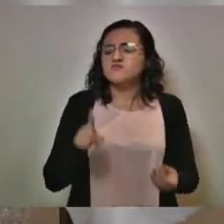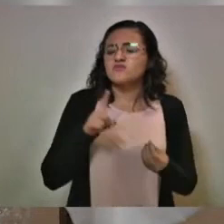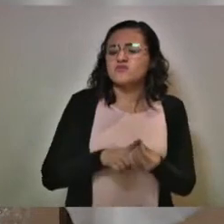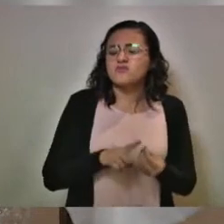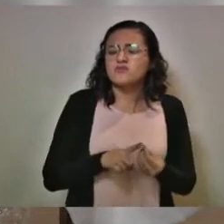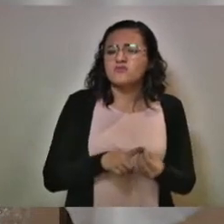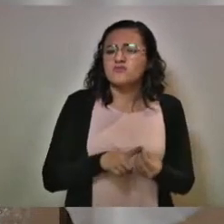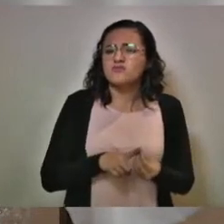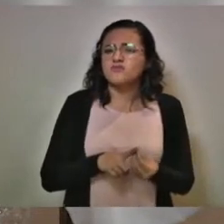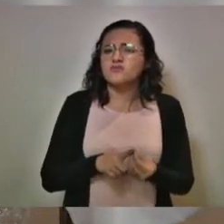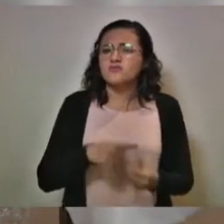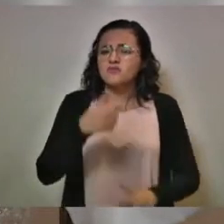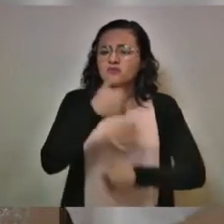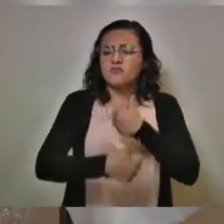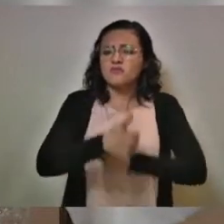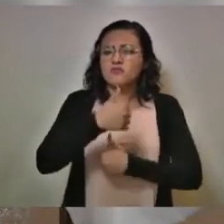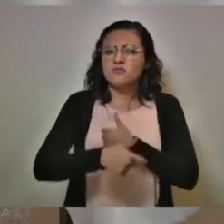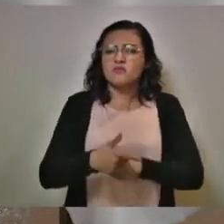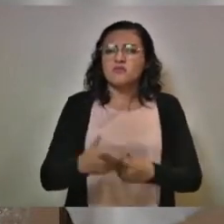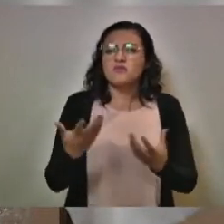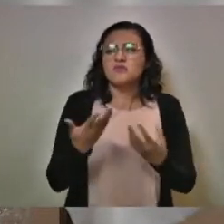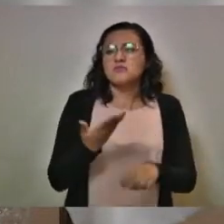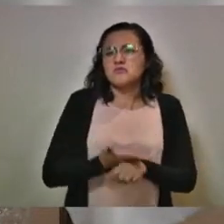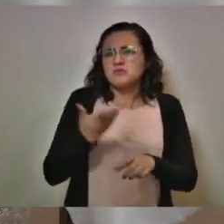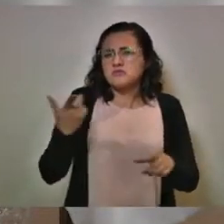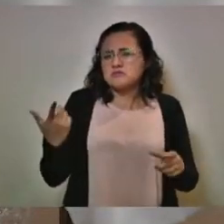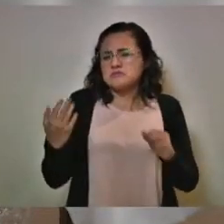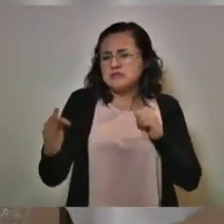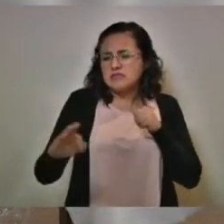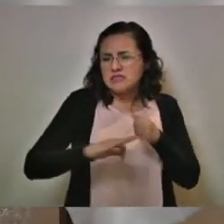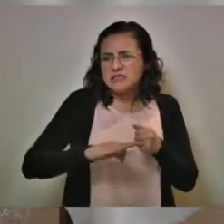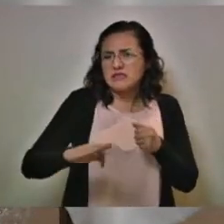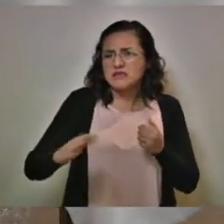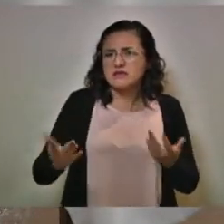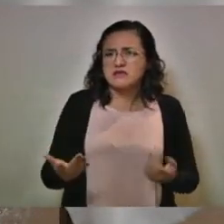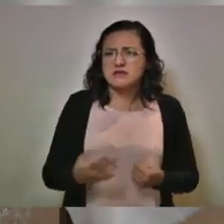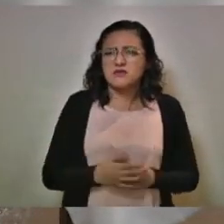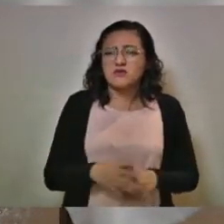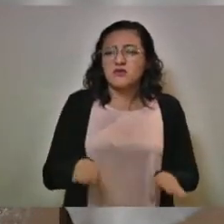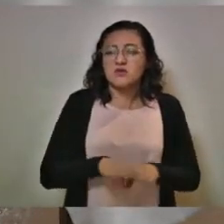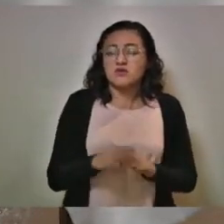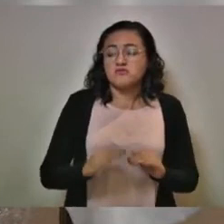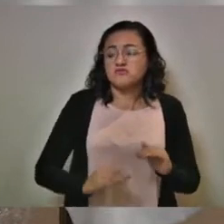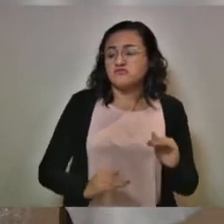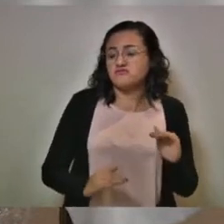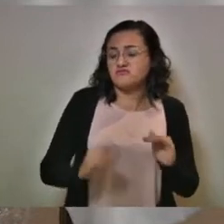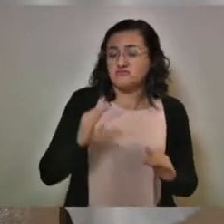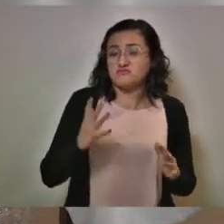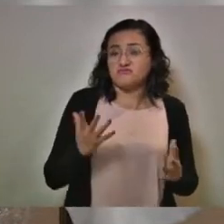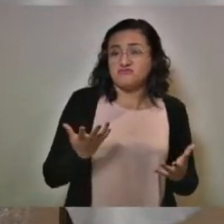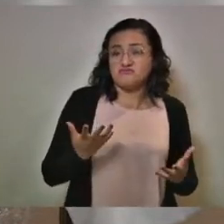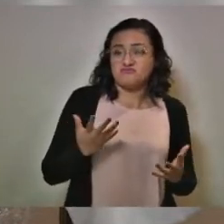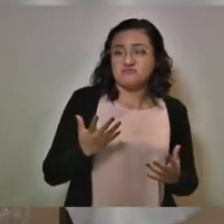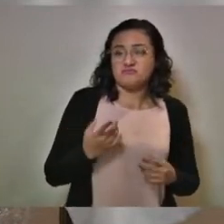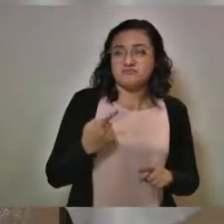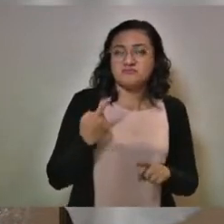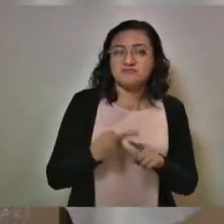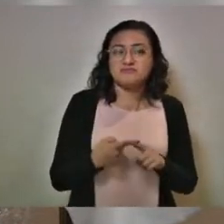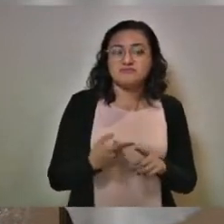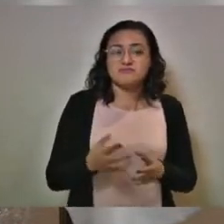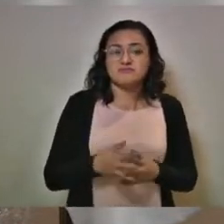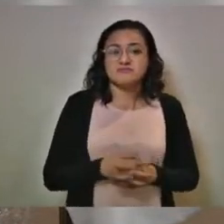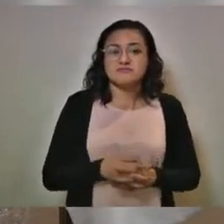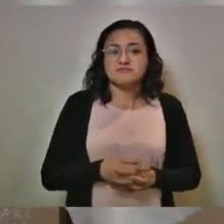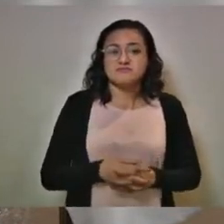participa él de manera muy cercana, que son como alter ego. Lo que hace